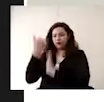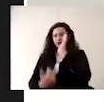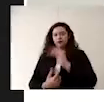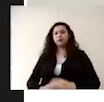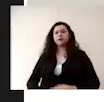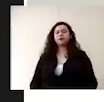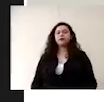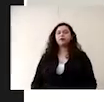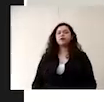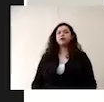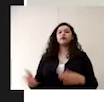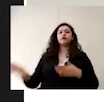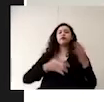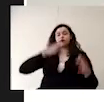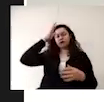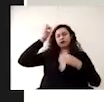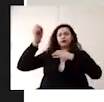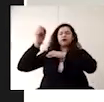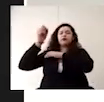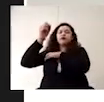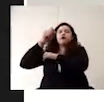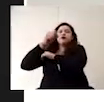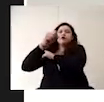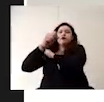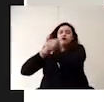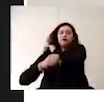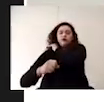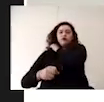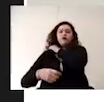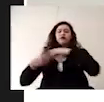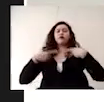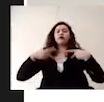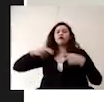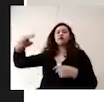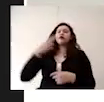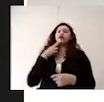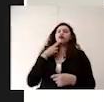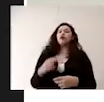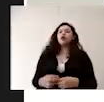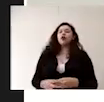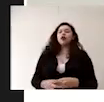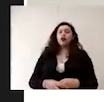Otra definición que tenemos es público usuario y esto es